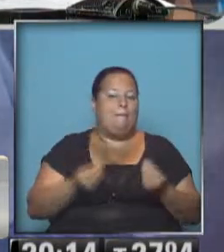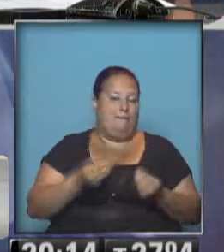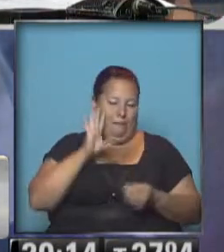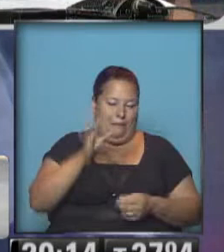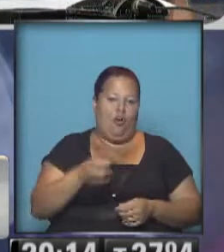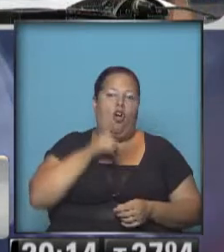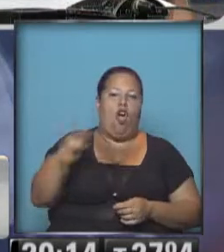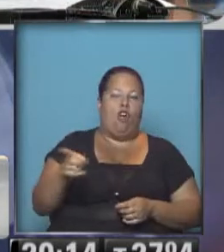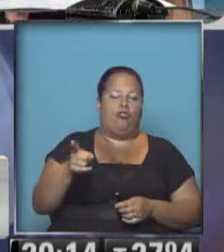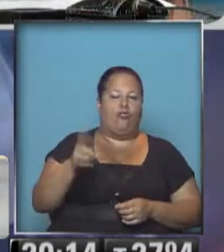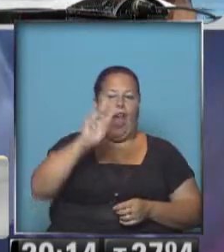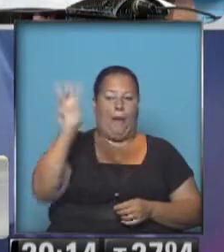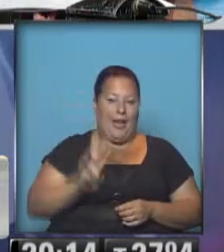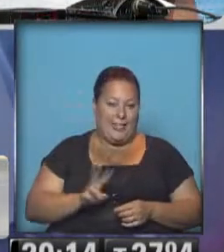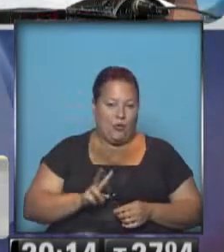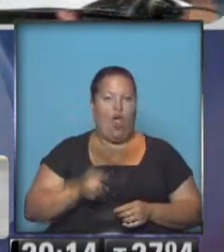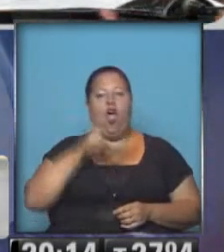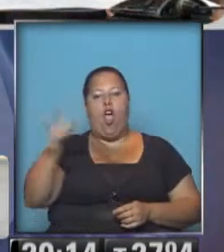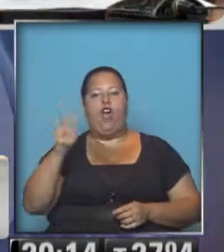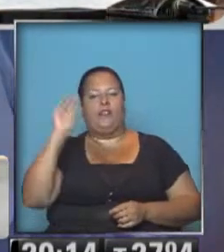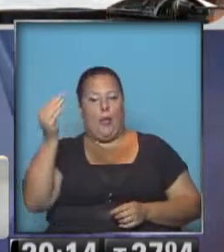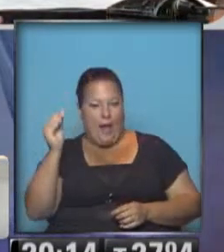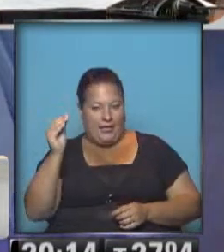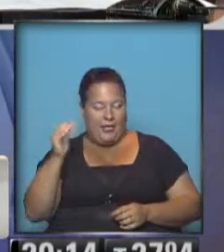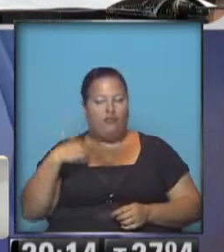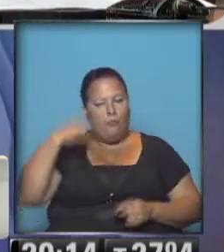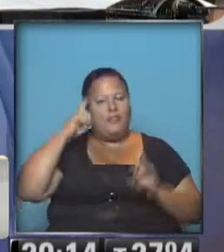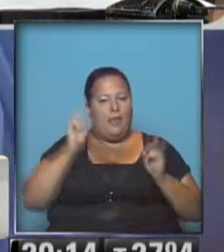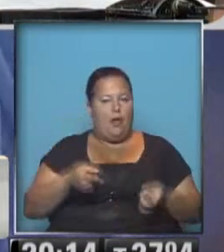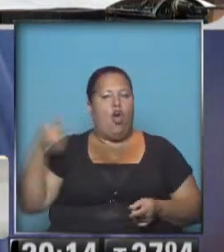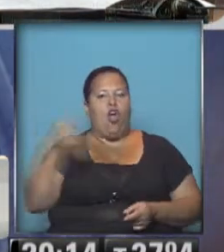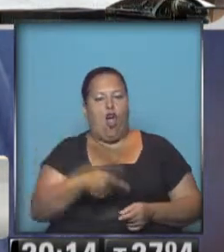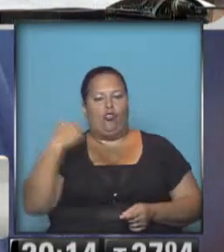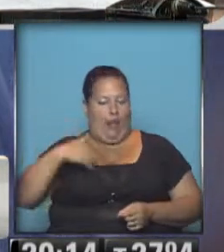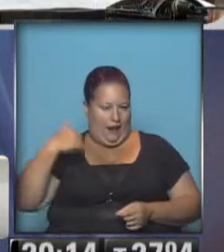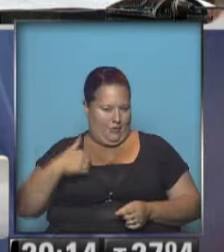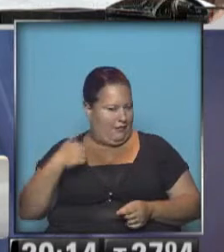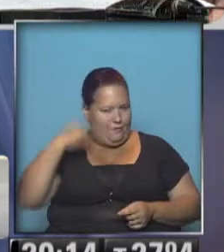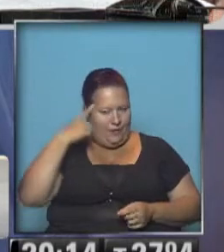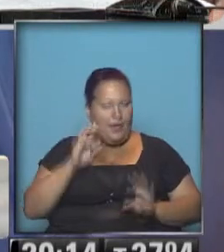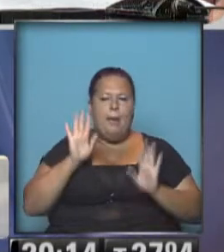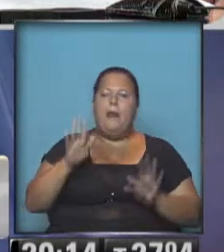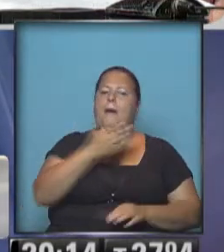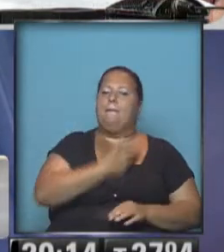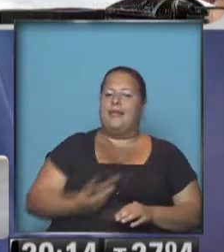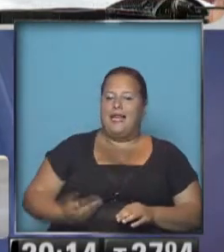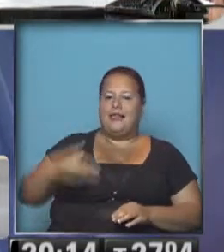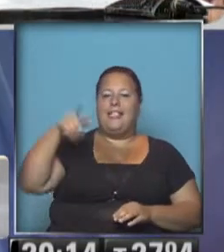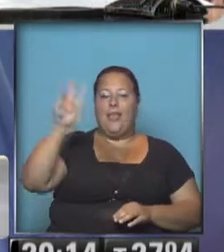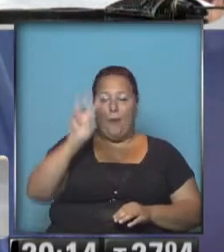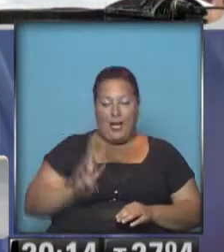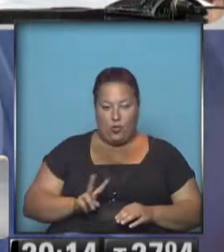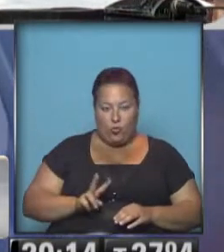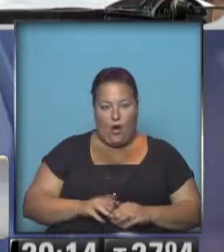contra Venezuela, contra Brasil y yo diría también contra Argentina. Ahora, el presidente Maduro